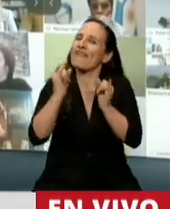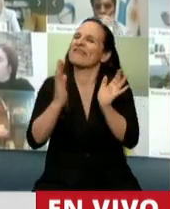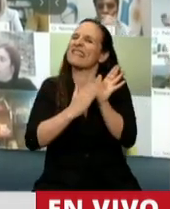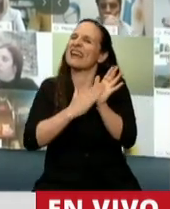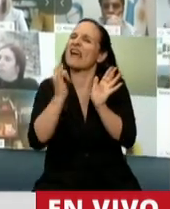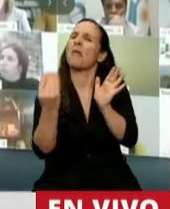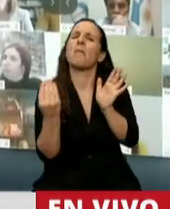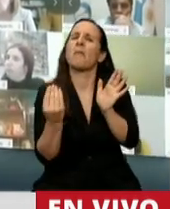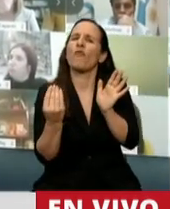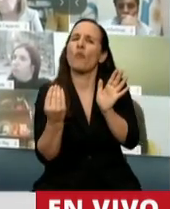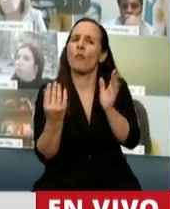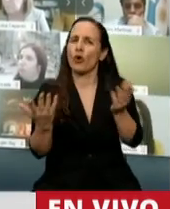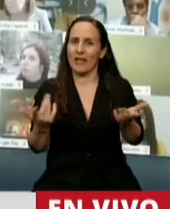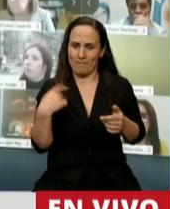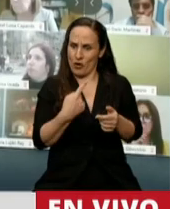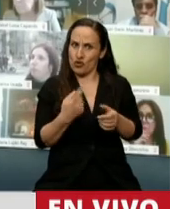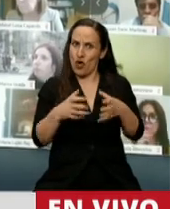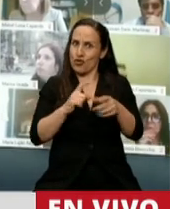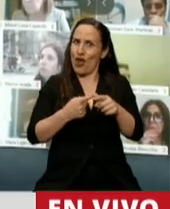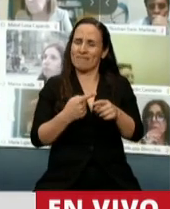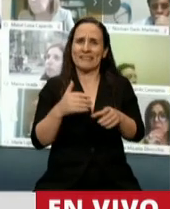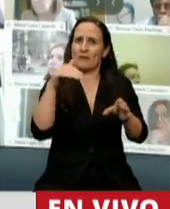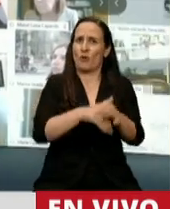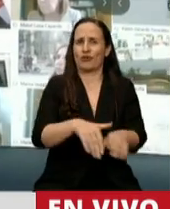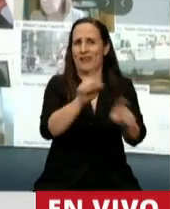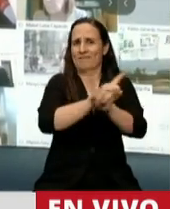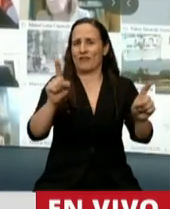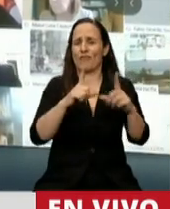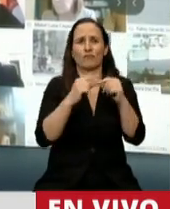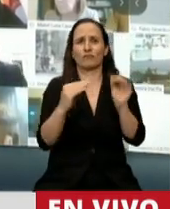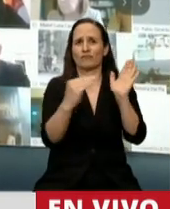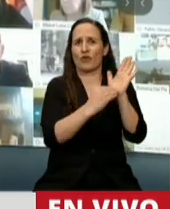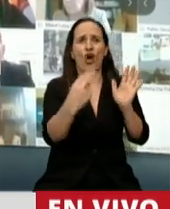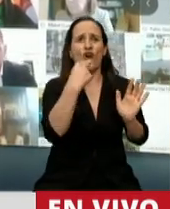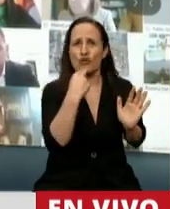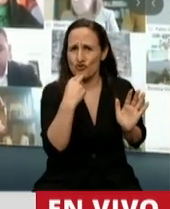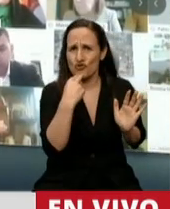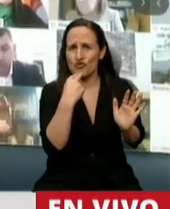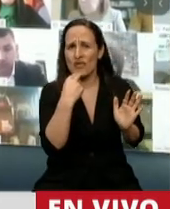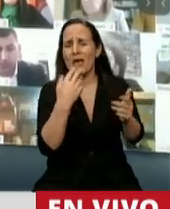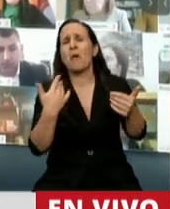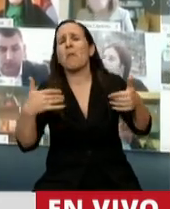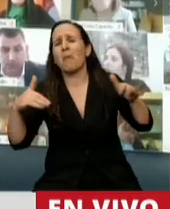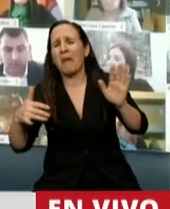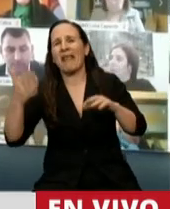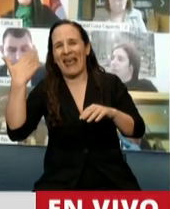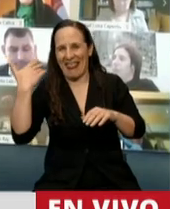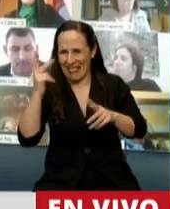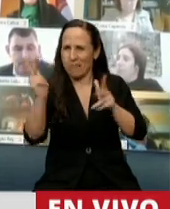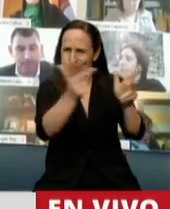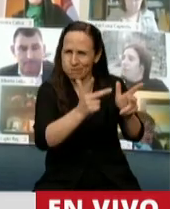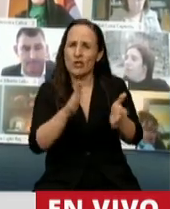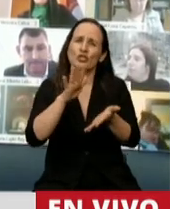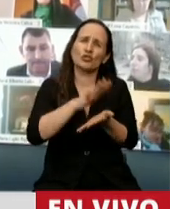fundamentar, por qué nosotros no acompañamos el artículo 11. Podemos tener disidencia, como se ha dicho anteriormente,